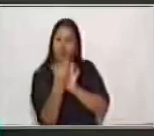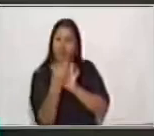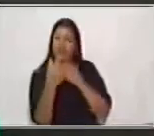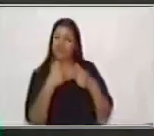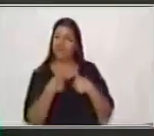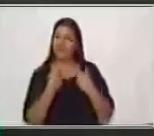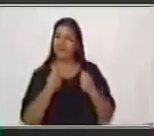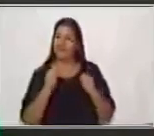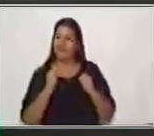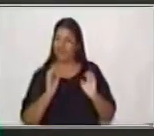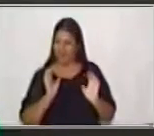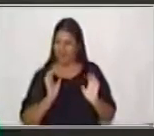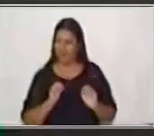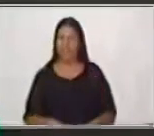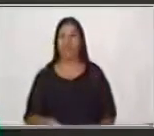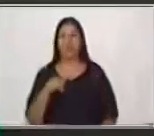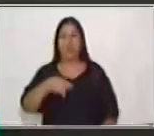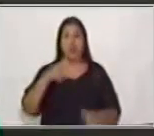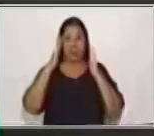Vamos a escuchar.